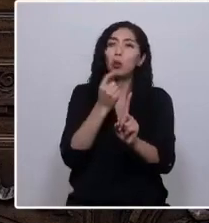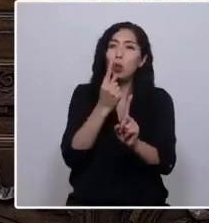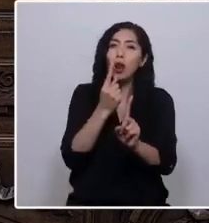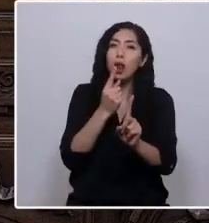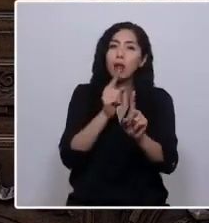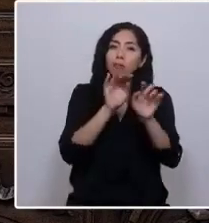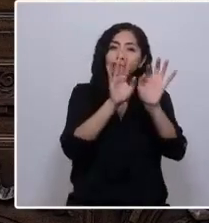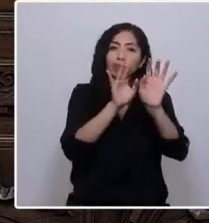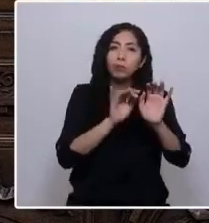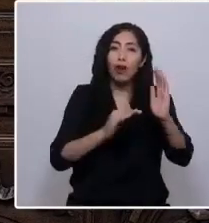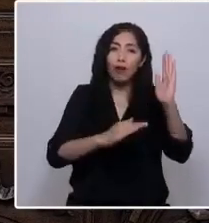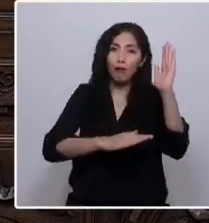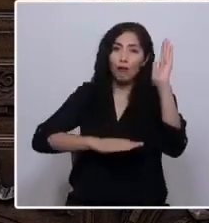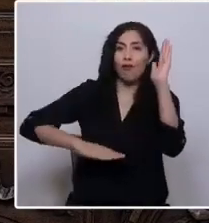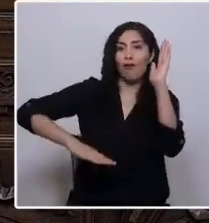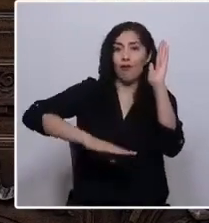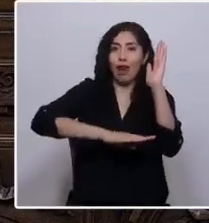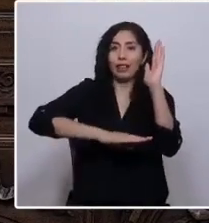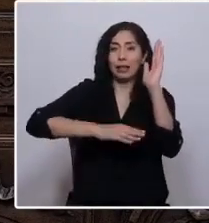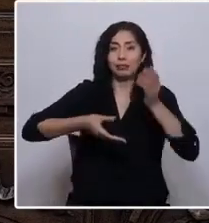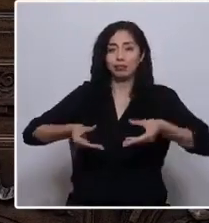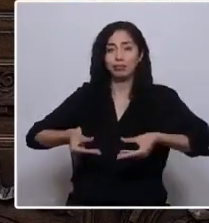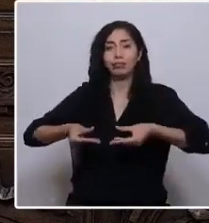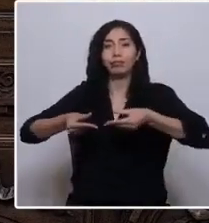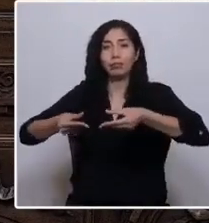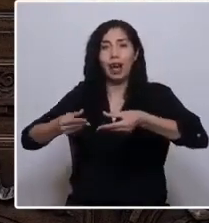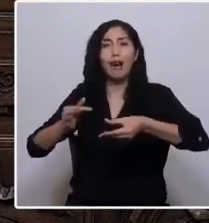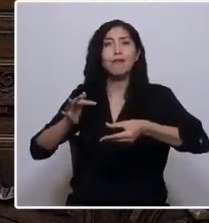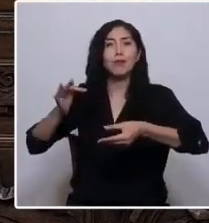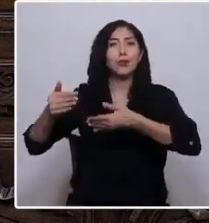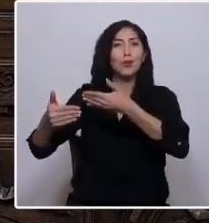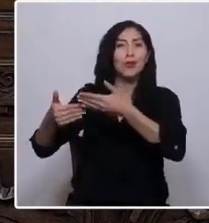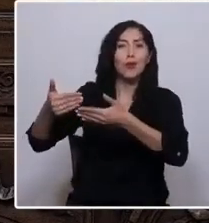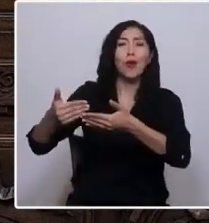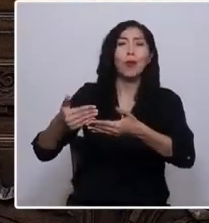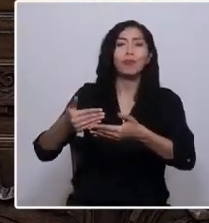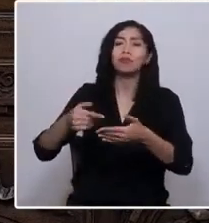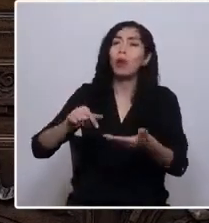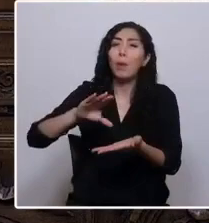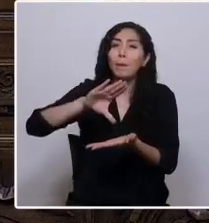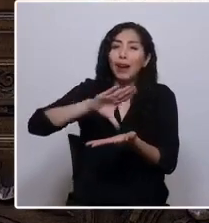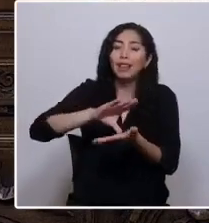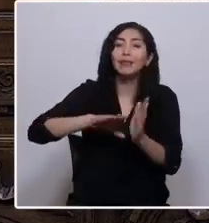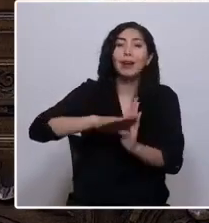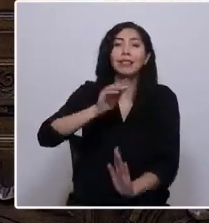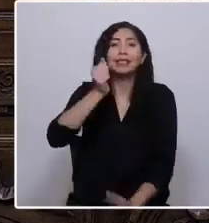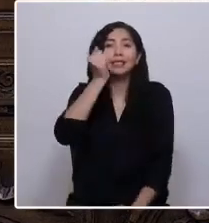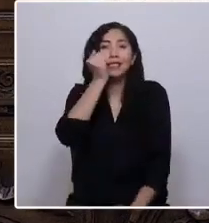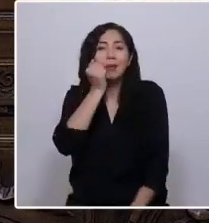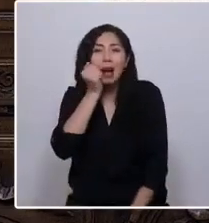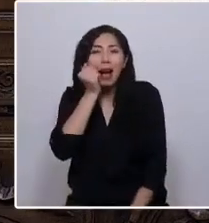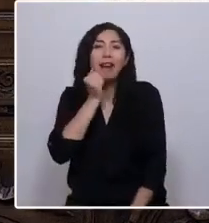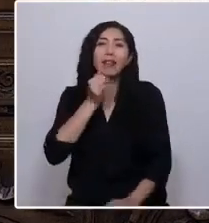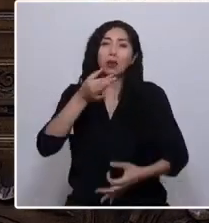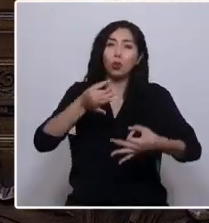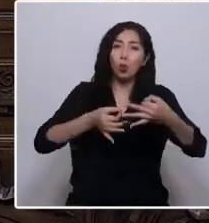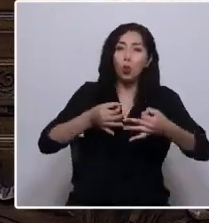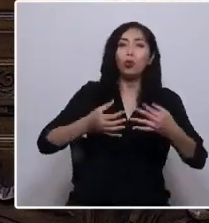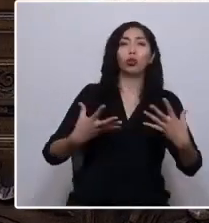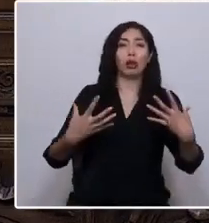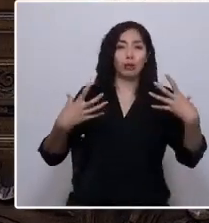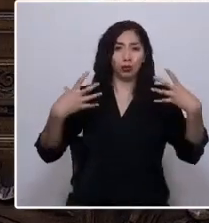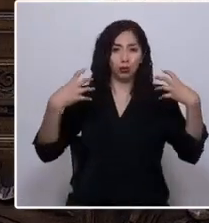para dejarle a las futuras generaciones un país más amable, más justo y responsable